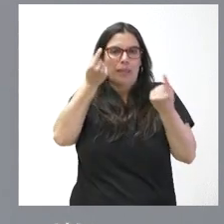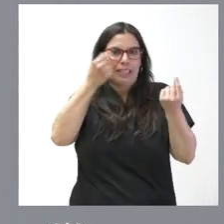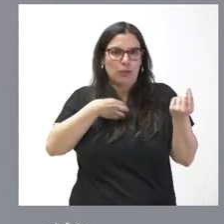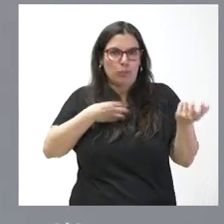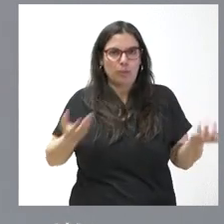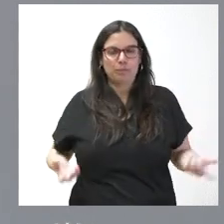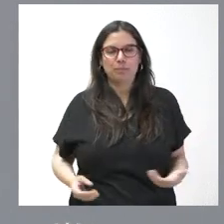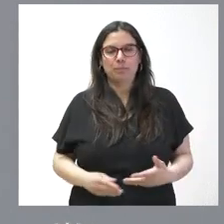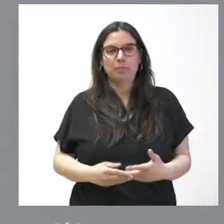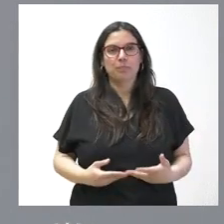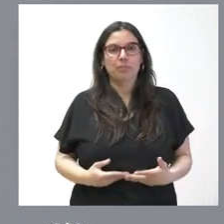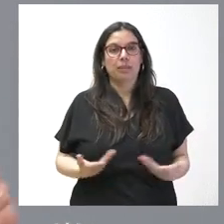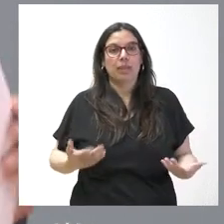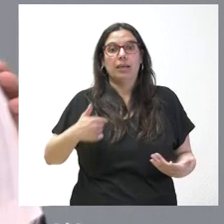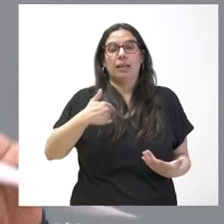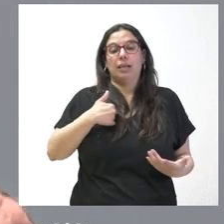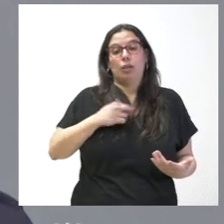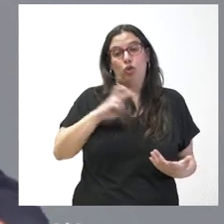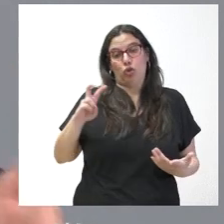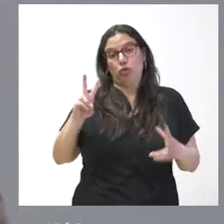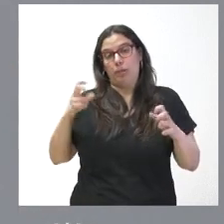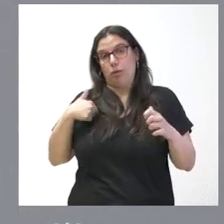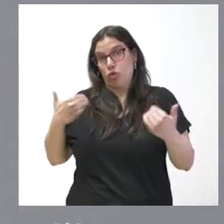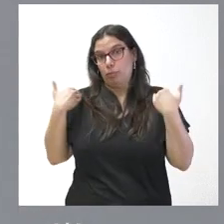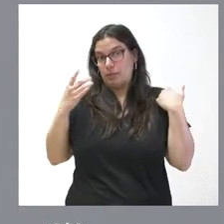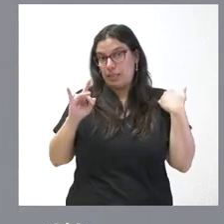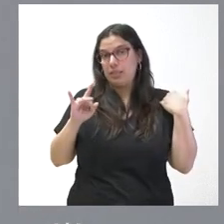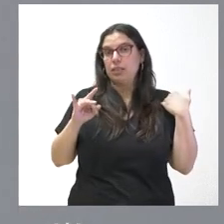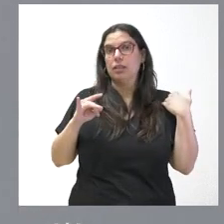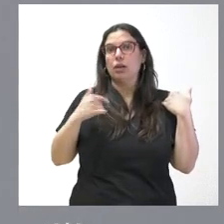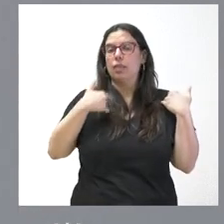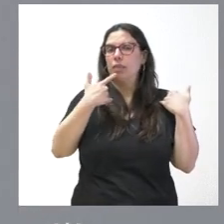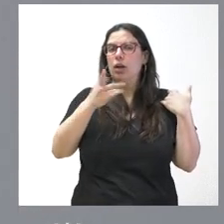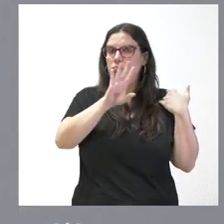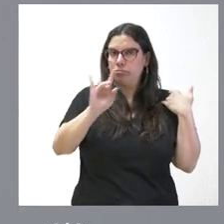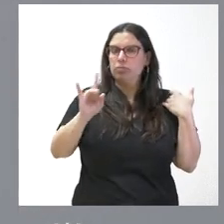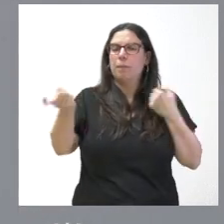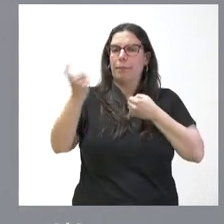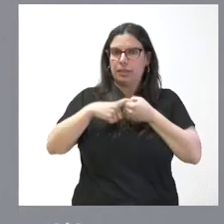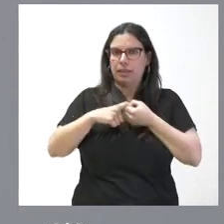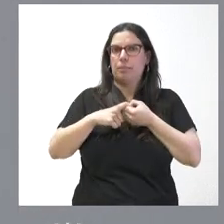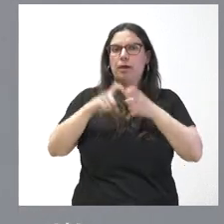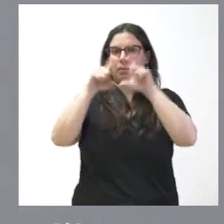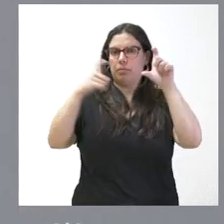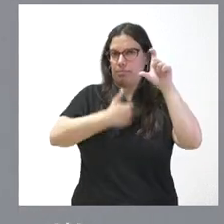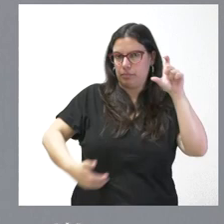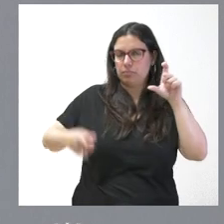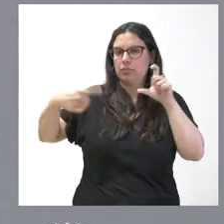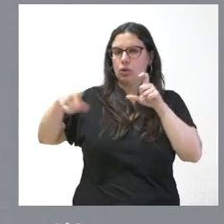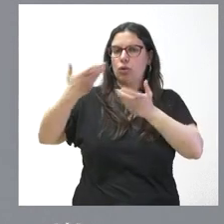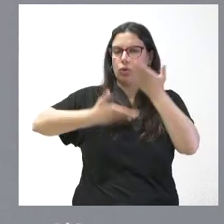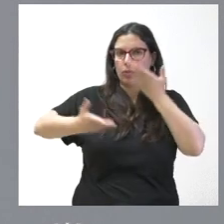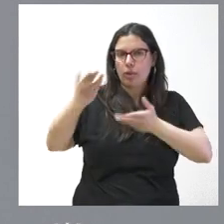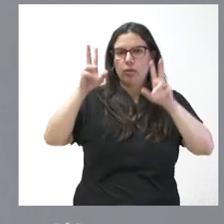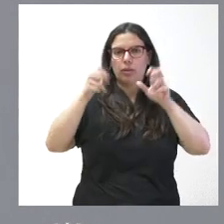sí que corresponde de mí la otra parte y sí que en este caso sí le puedo decir que han participado han colaborado en el ámbito de la